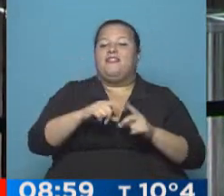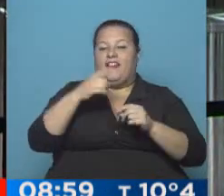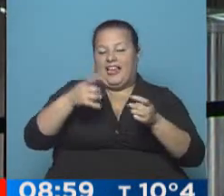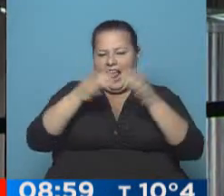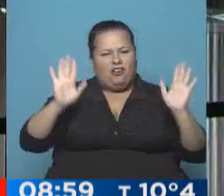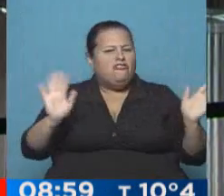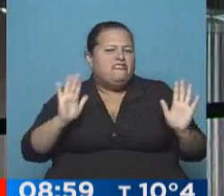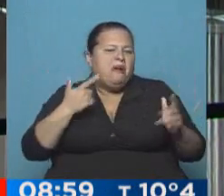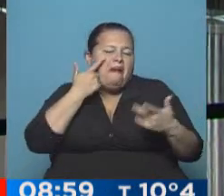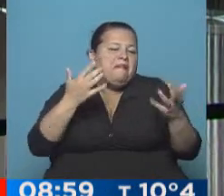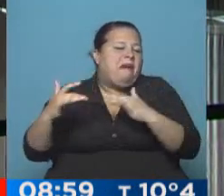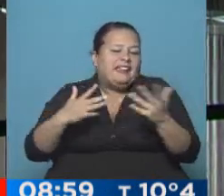clásicos? Para ver un partido así entretenido.